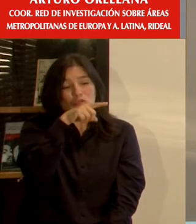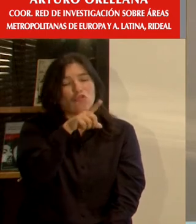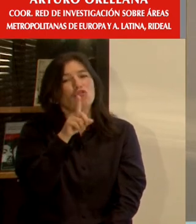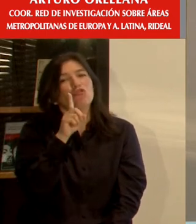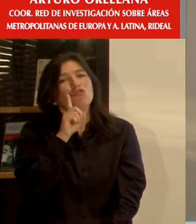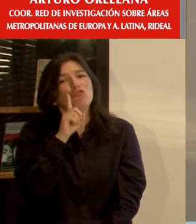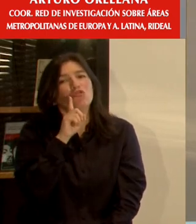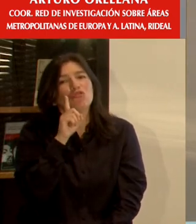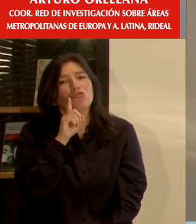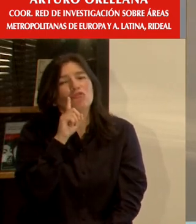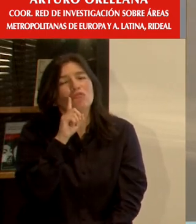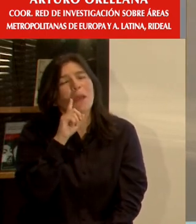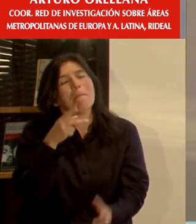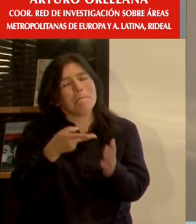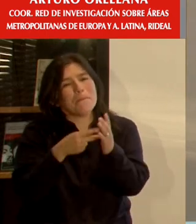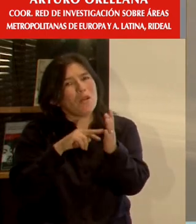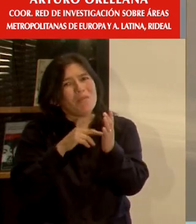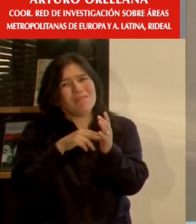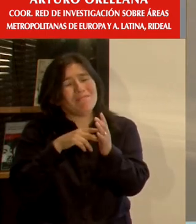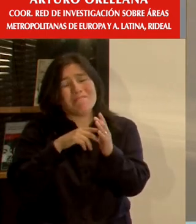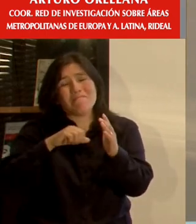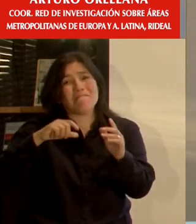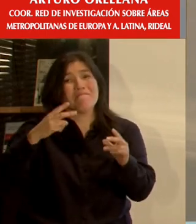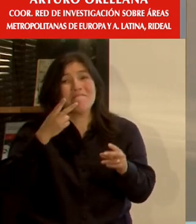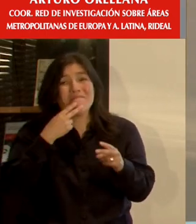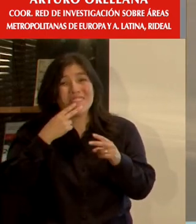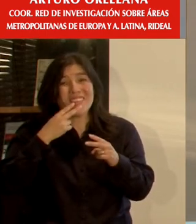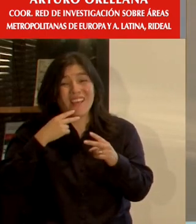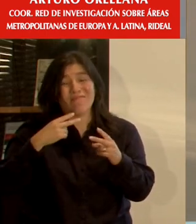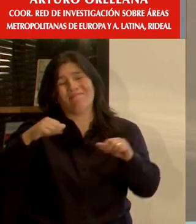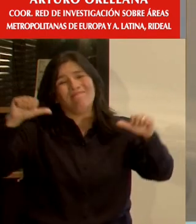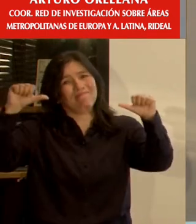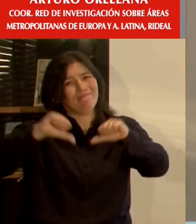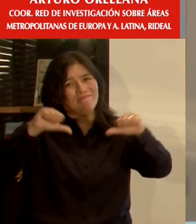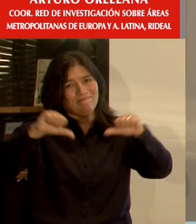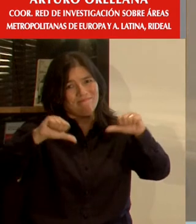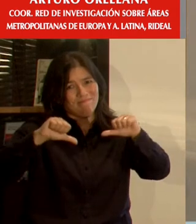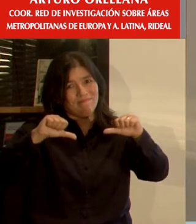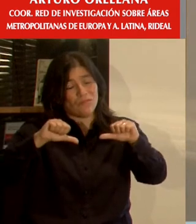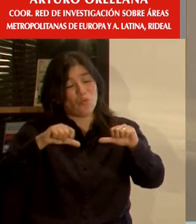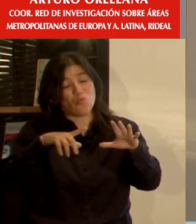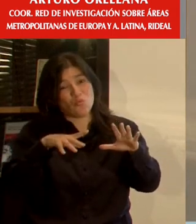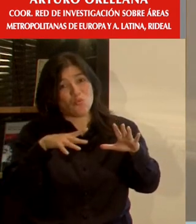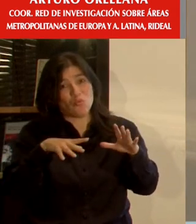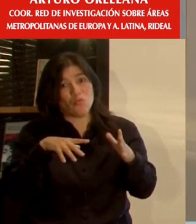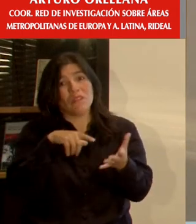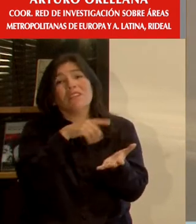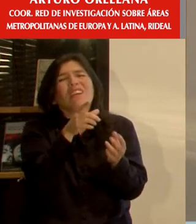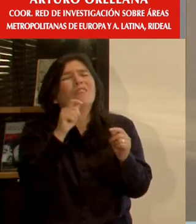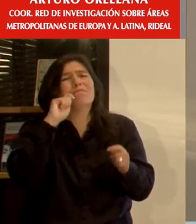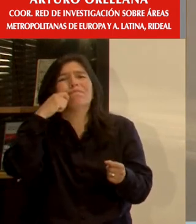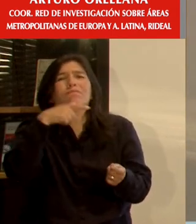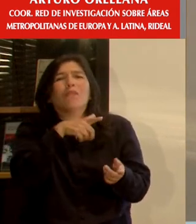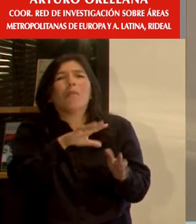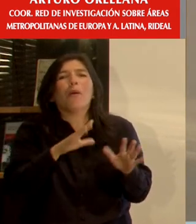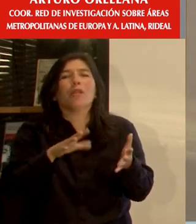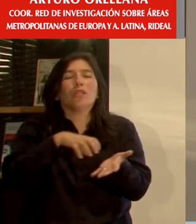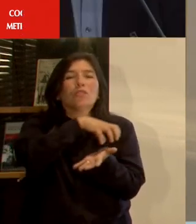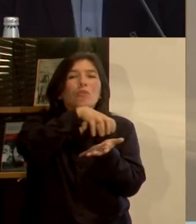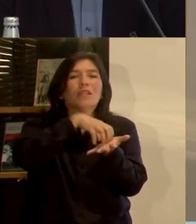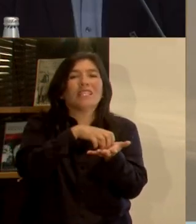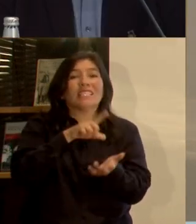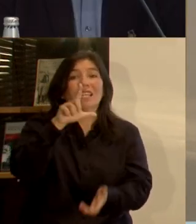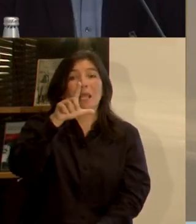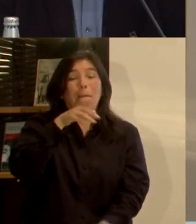comunas se vive peor que casi en todo el país. Y así, de hecho. Tanto es así, que eso significa que en una ciudad de más o menos casi